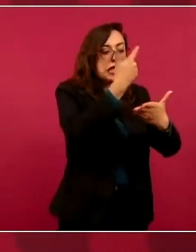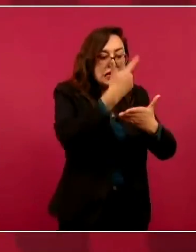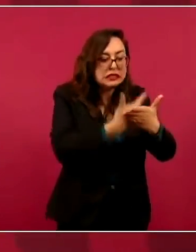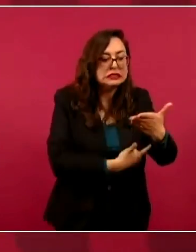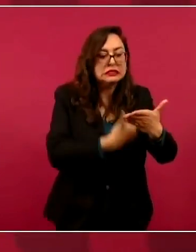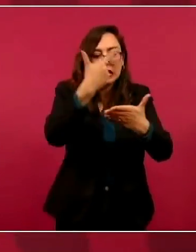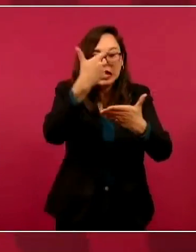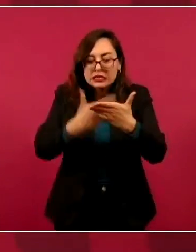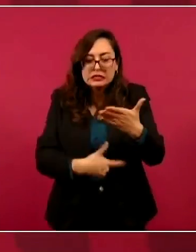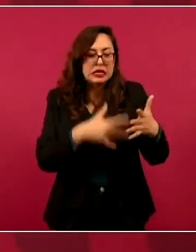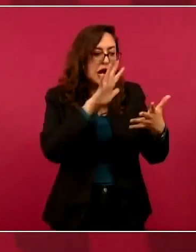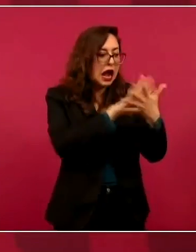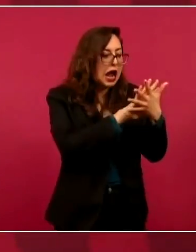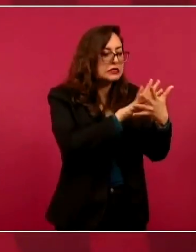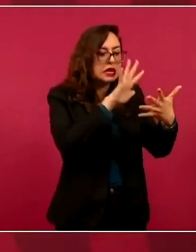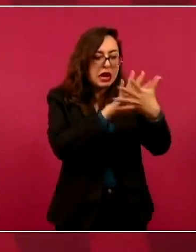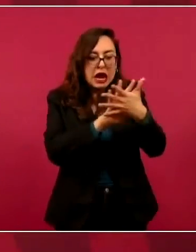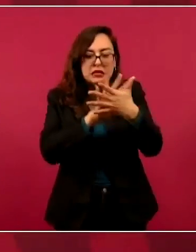o no están.